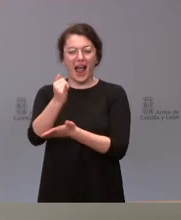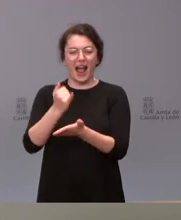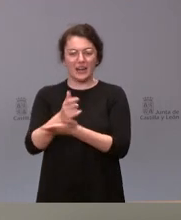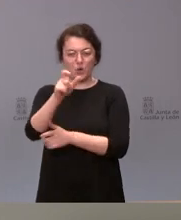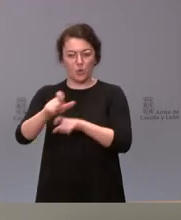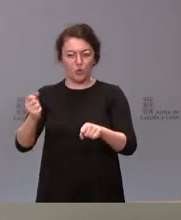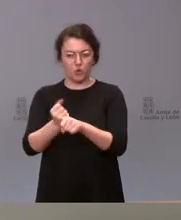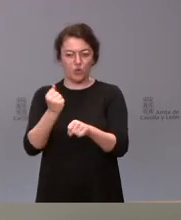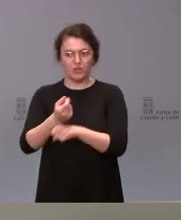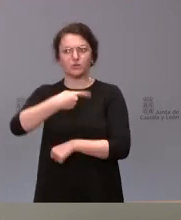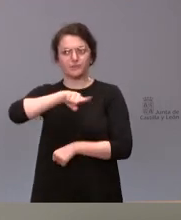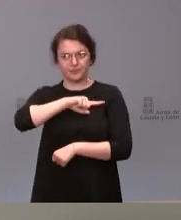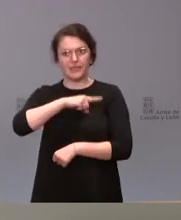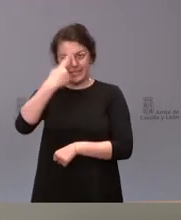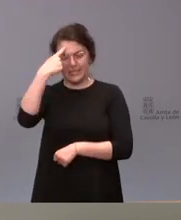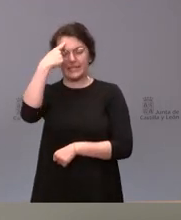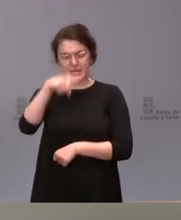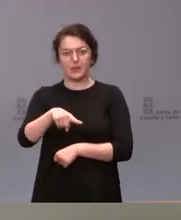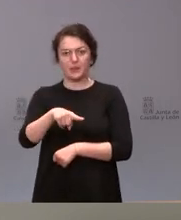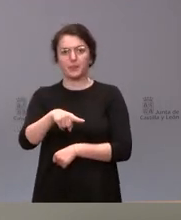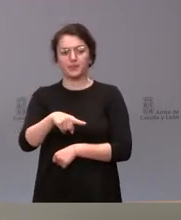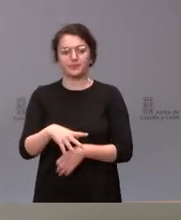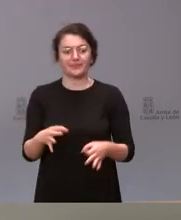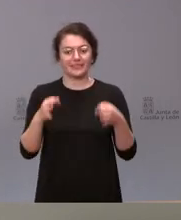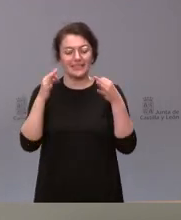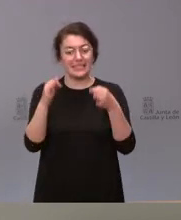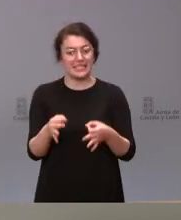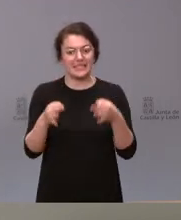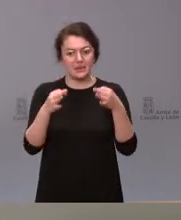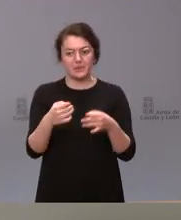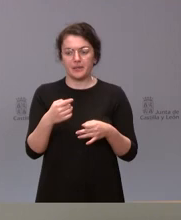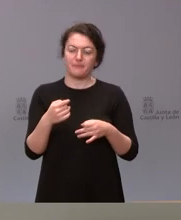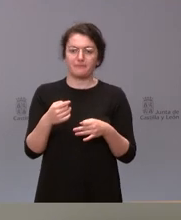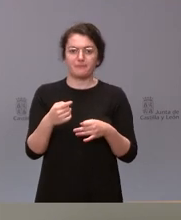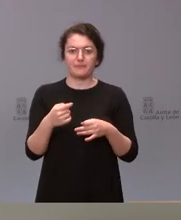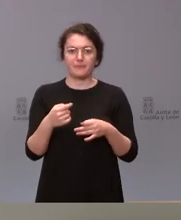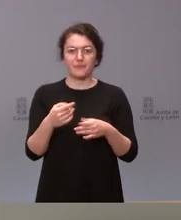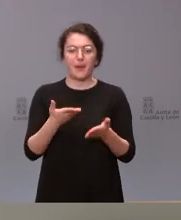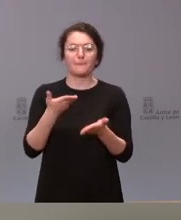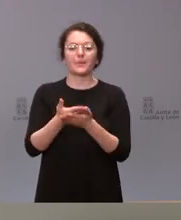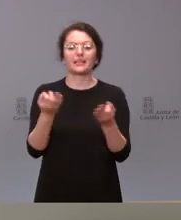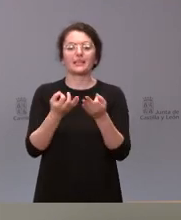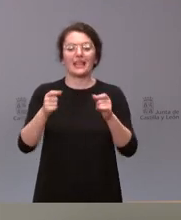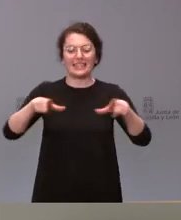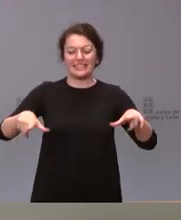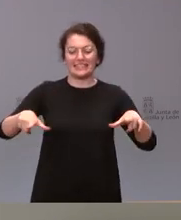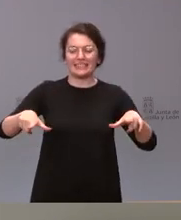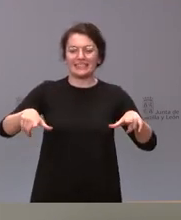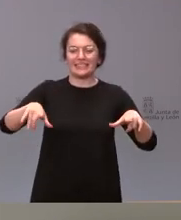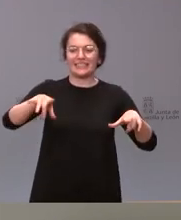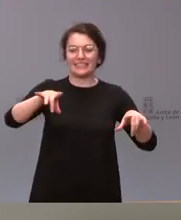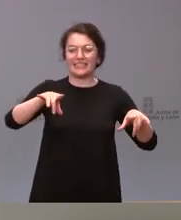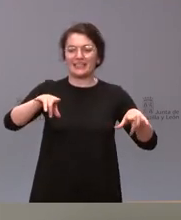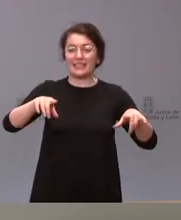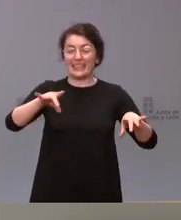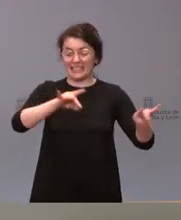esa cuestión lógicamente siempre hemos freícido que este tipo de instalaciones se realicen en terrenos con menos